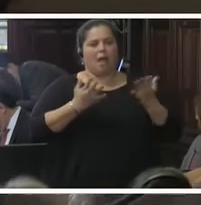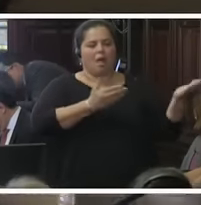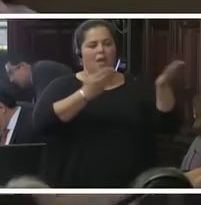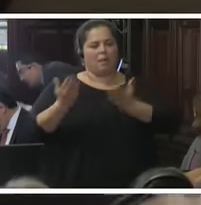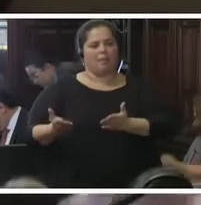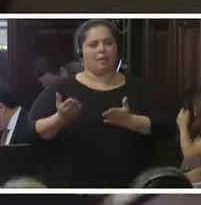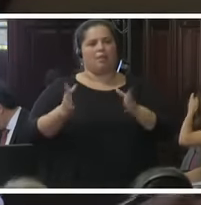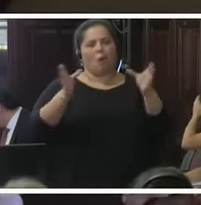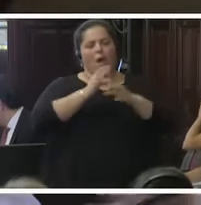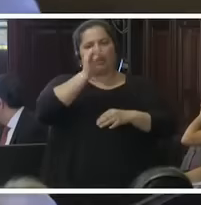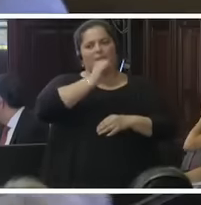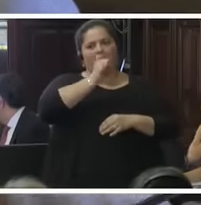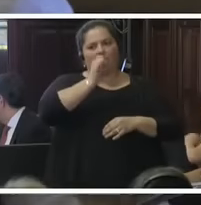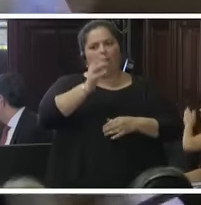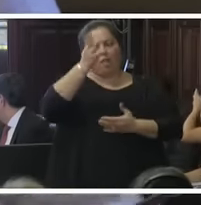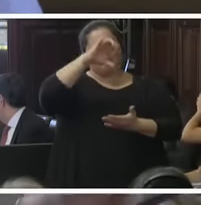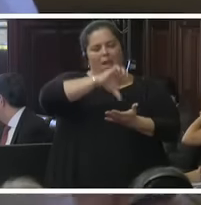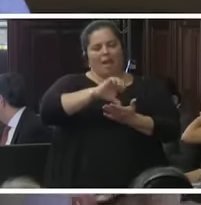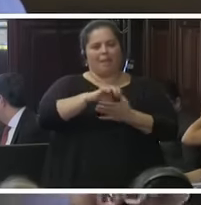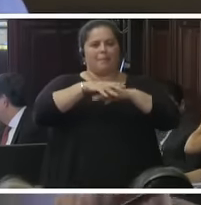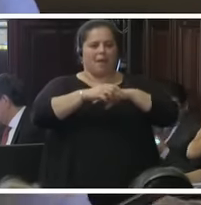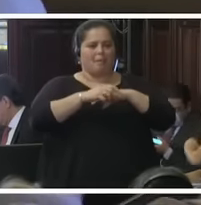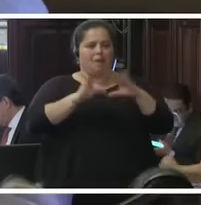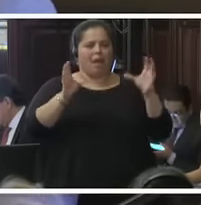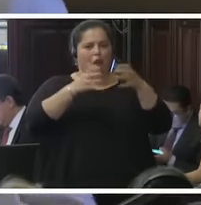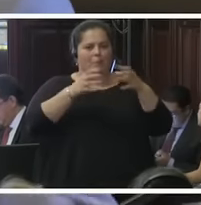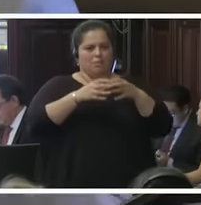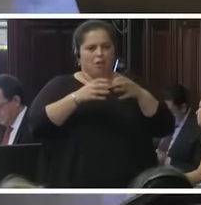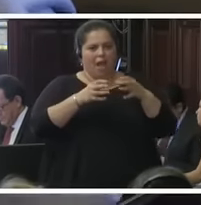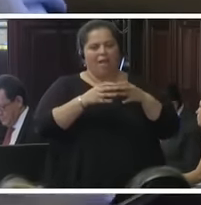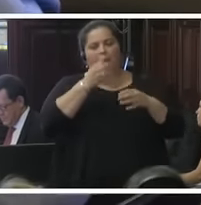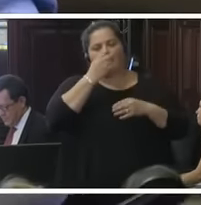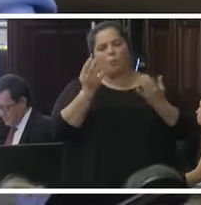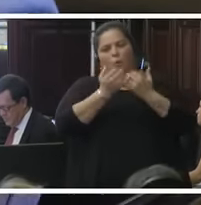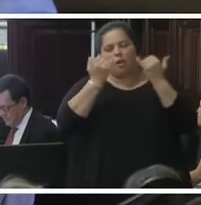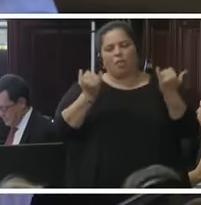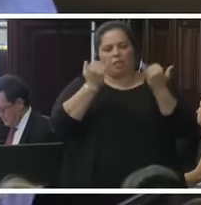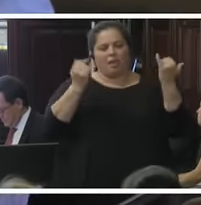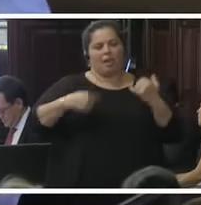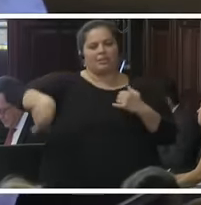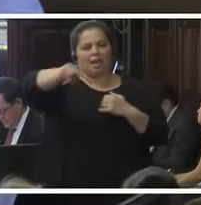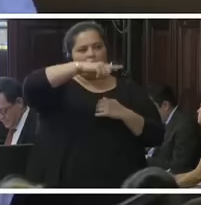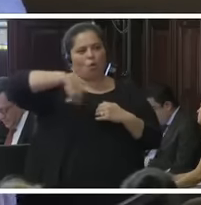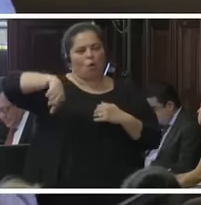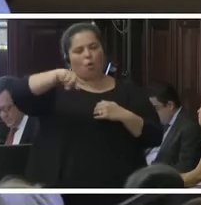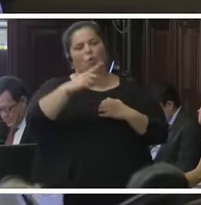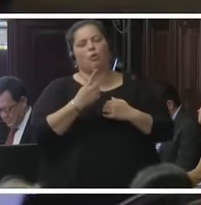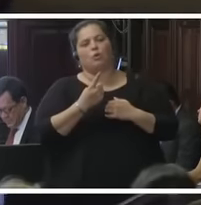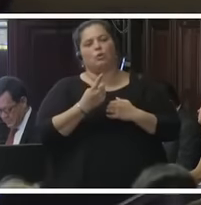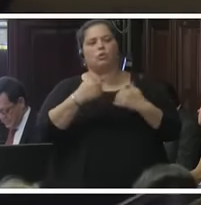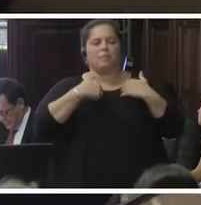Esmeralda, mi hermana comisionada. Buenos días a todas. Mi